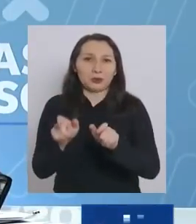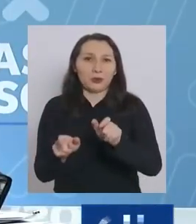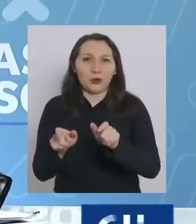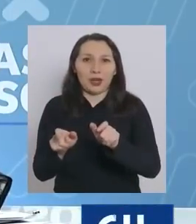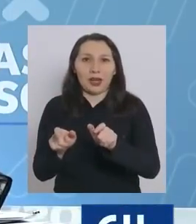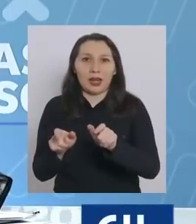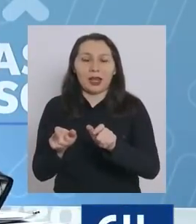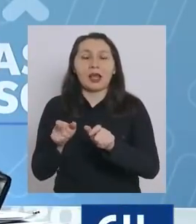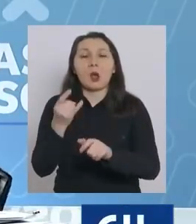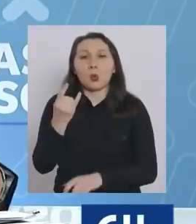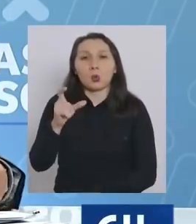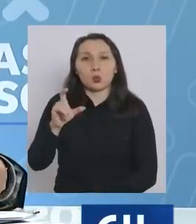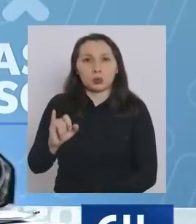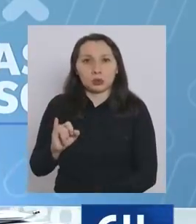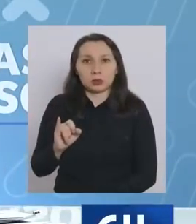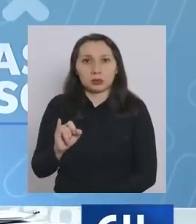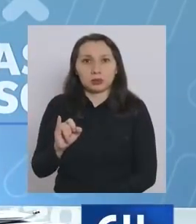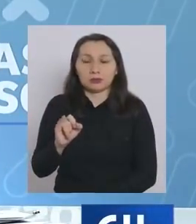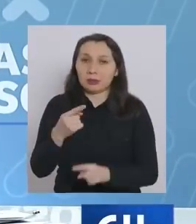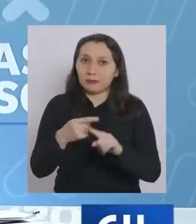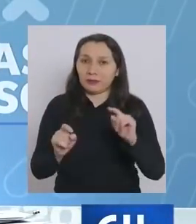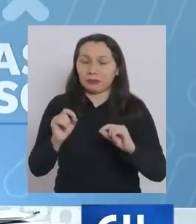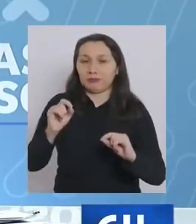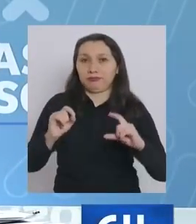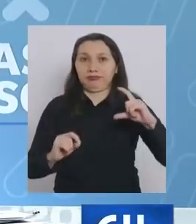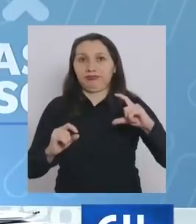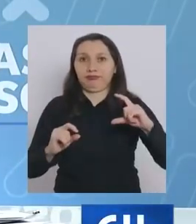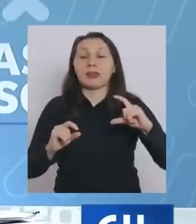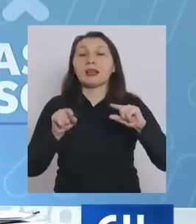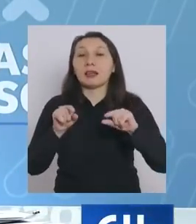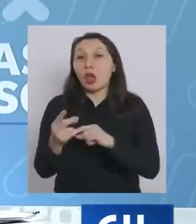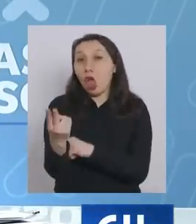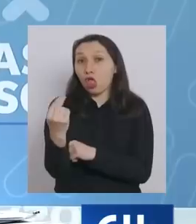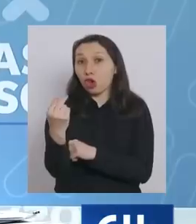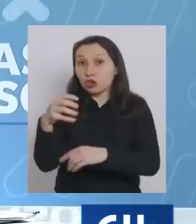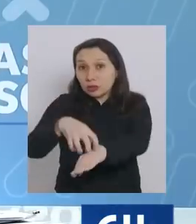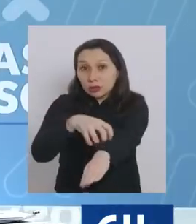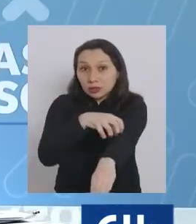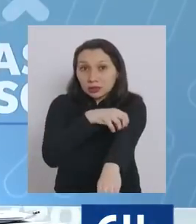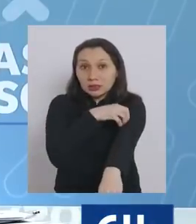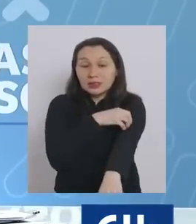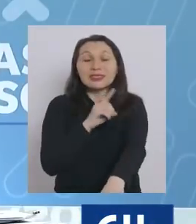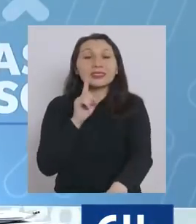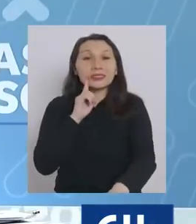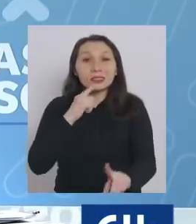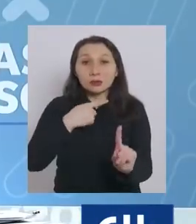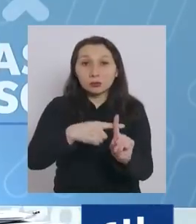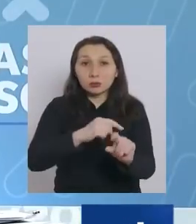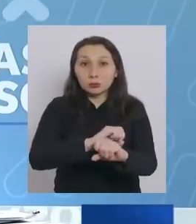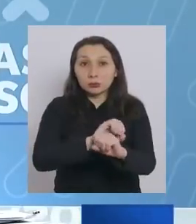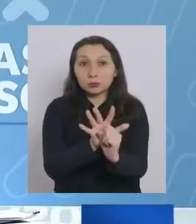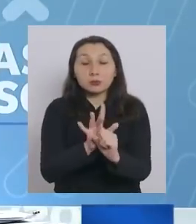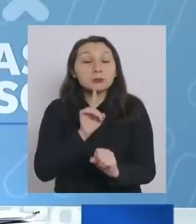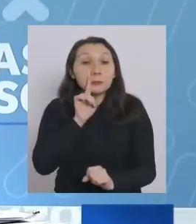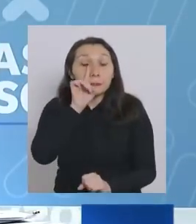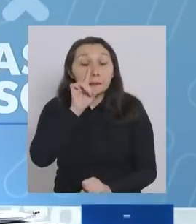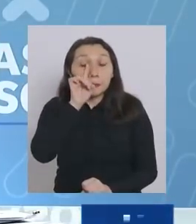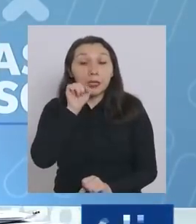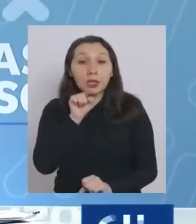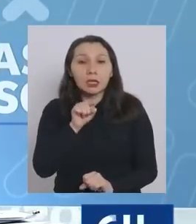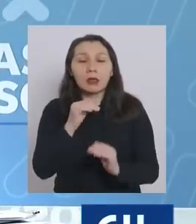a las unidades de cuidados intensivos. 12 regiones tienen una positividad de la PCR